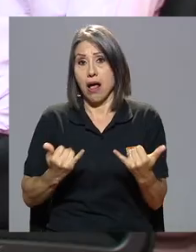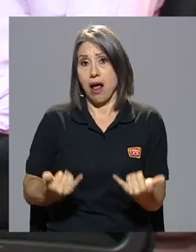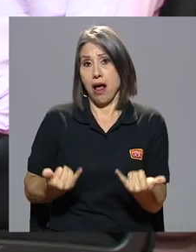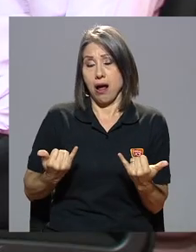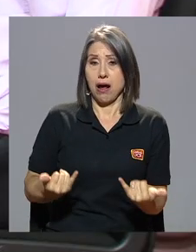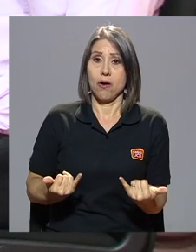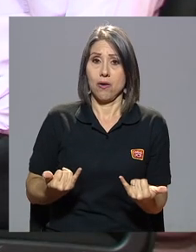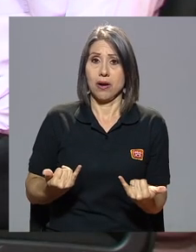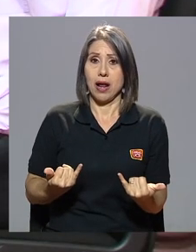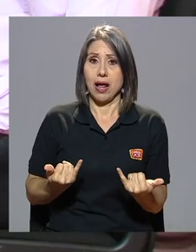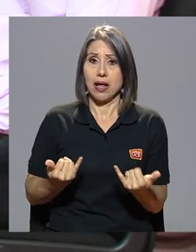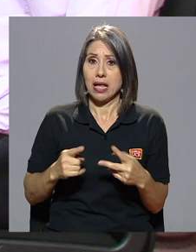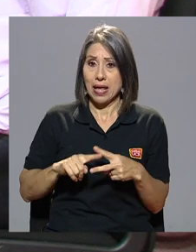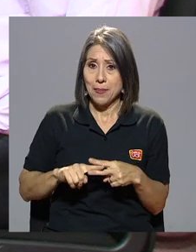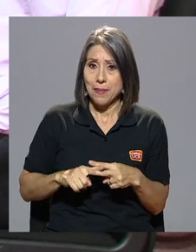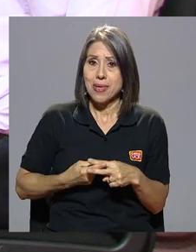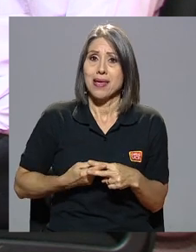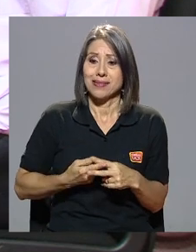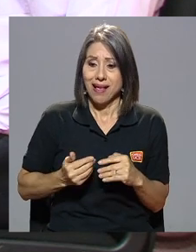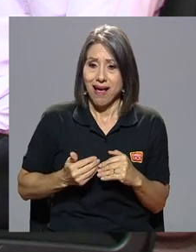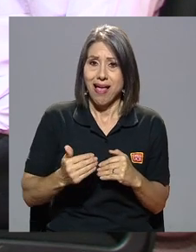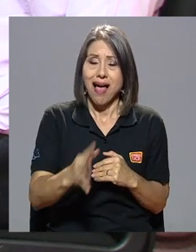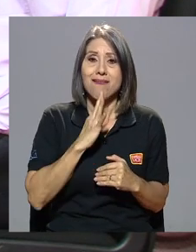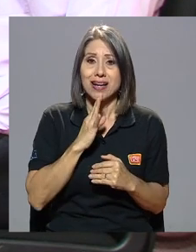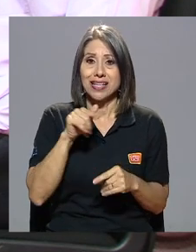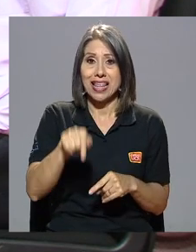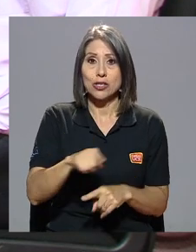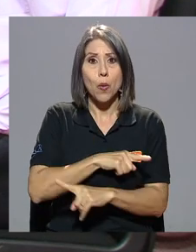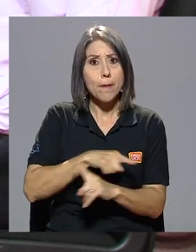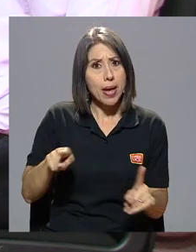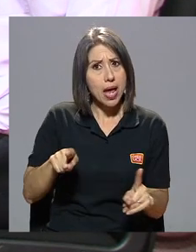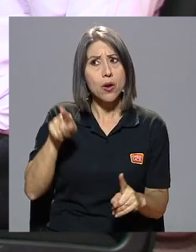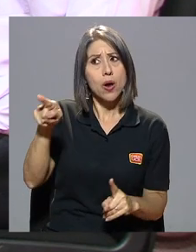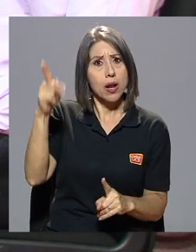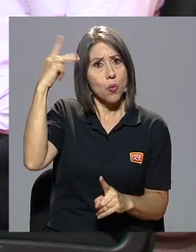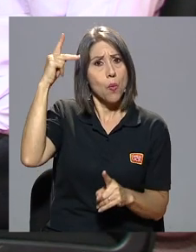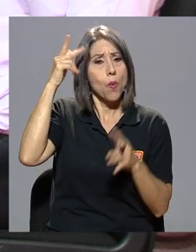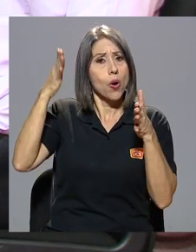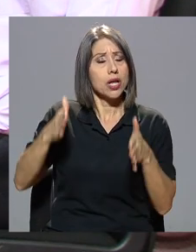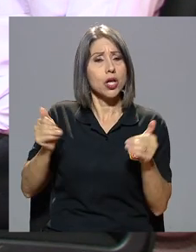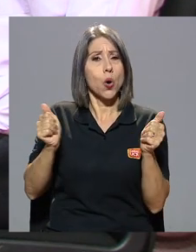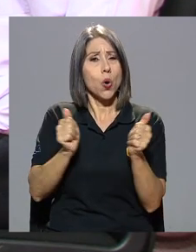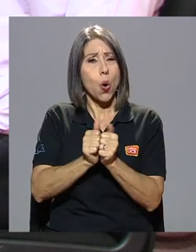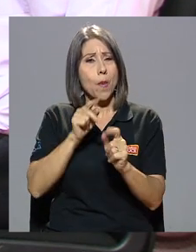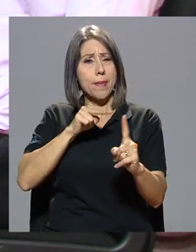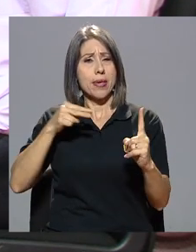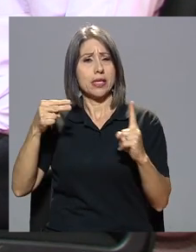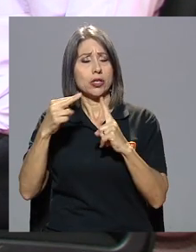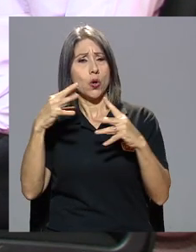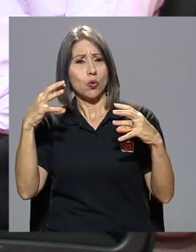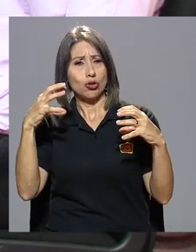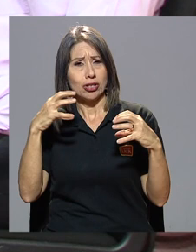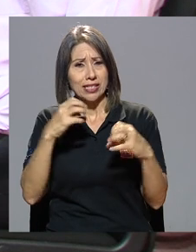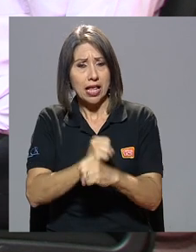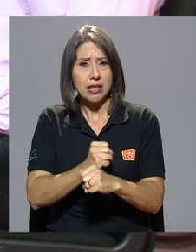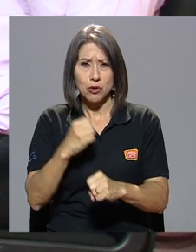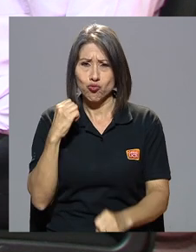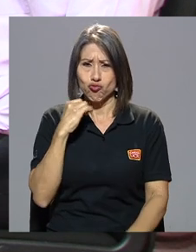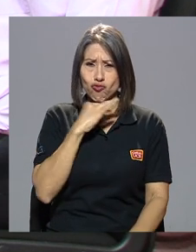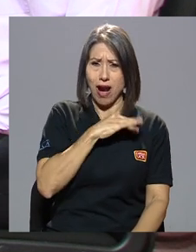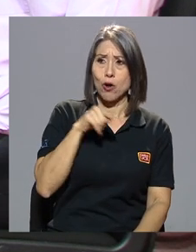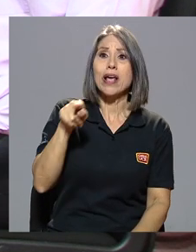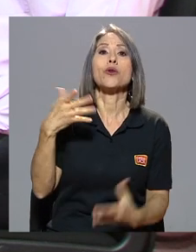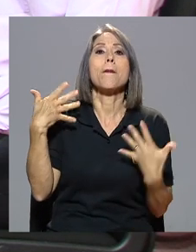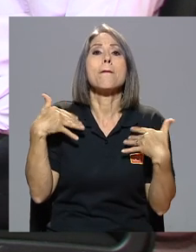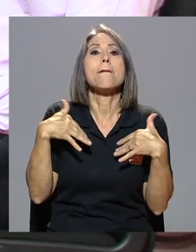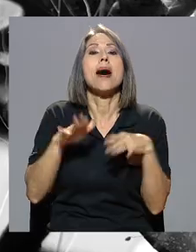ahora empieza a hablarse de eso. Pero un político con visión sistémica es algo muy raro. Y es un fenómeno más